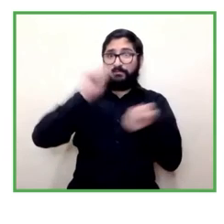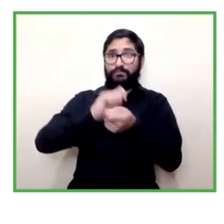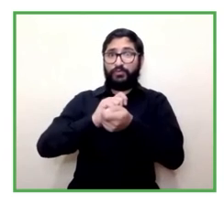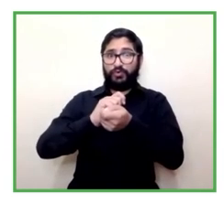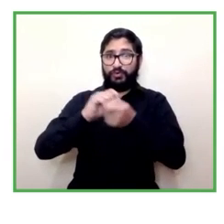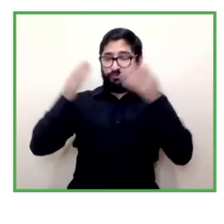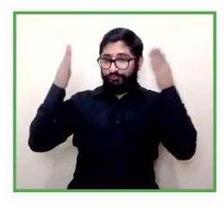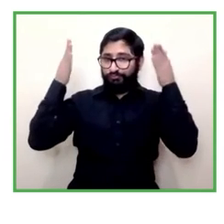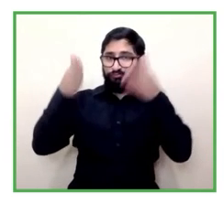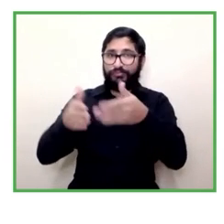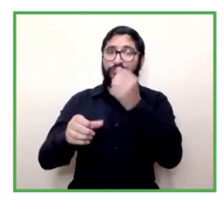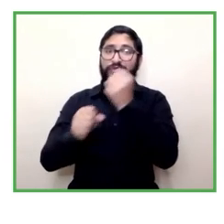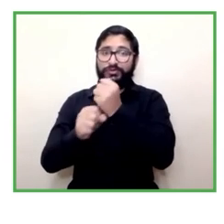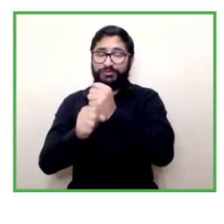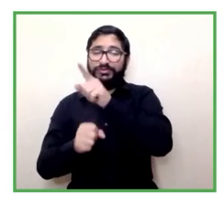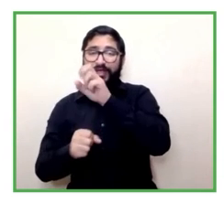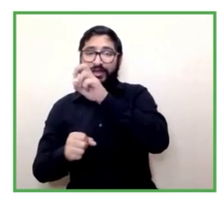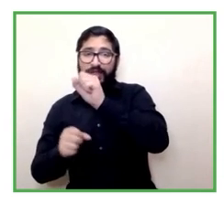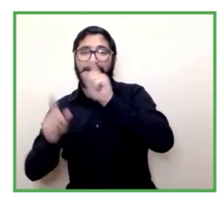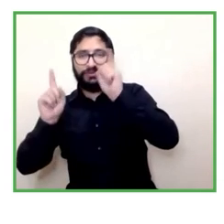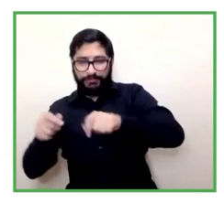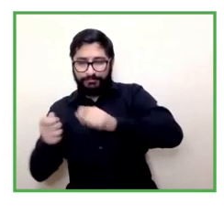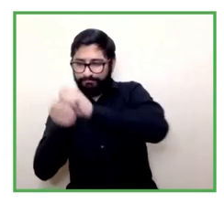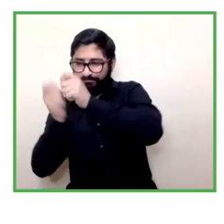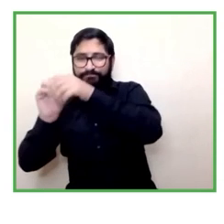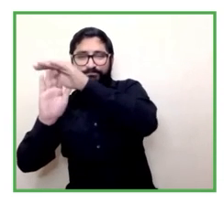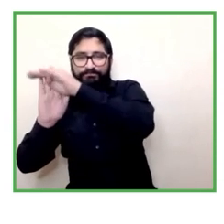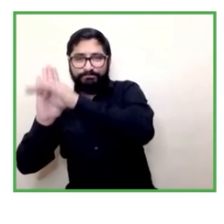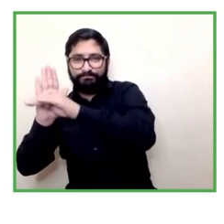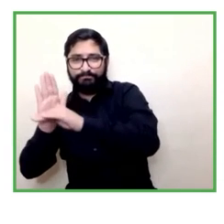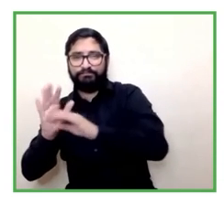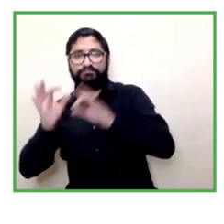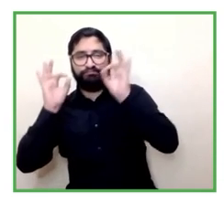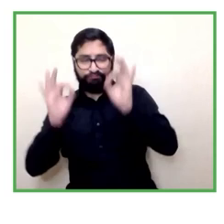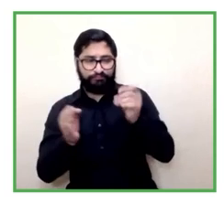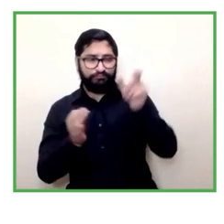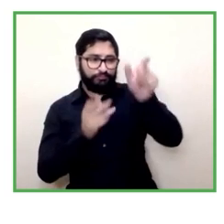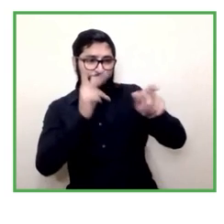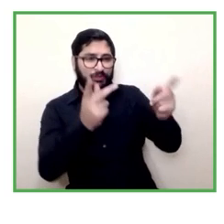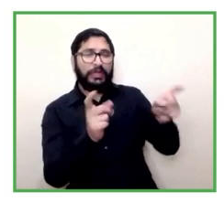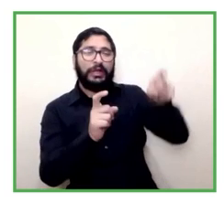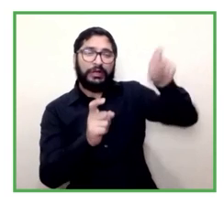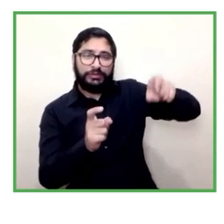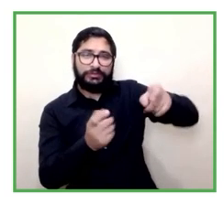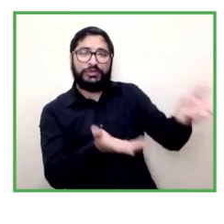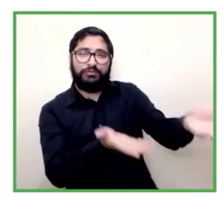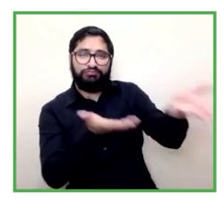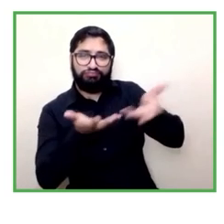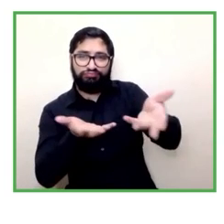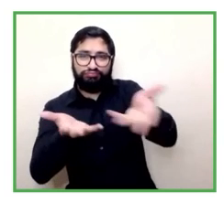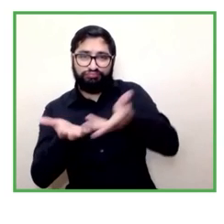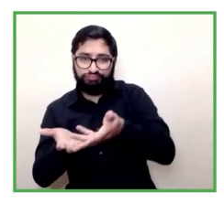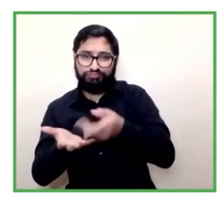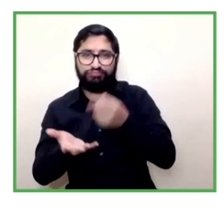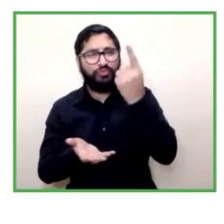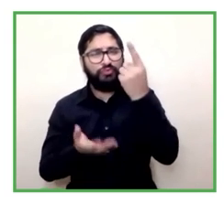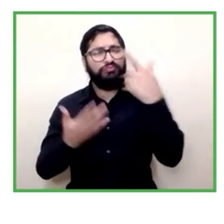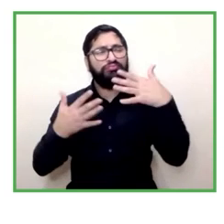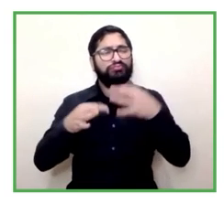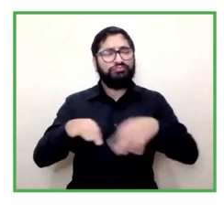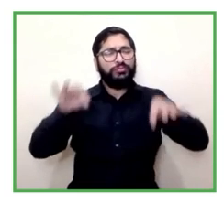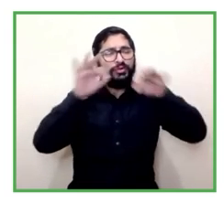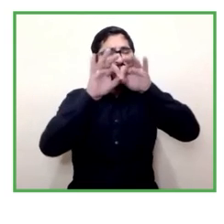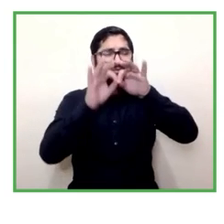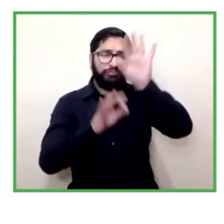programas que respondan a estas necesidades del sector ¿cuáles son esas oportunidades de calificar y cualificar los perfiles de la población?